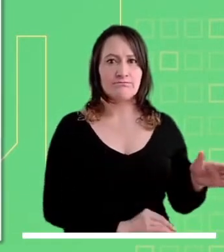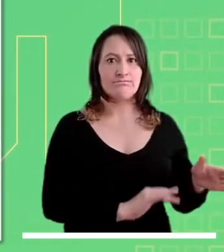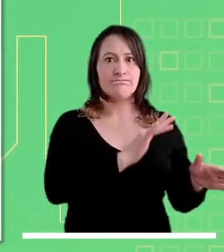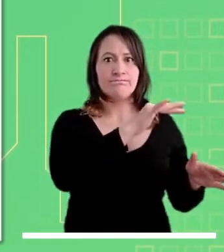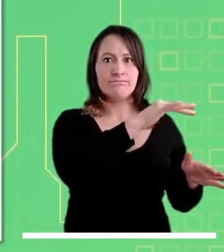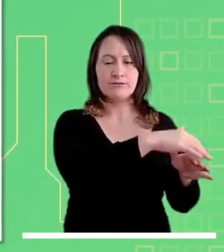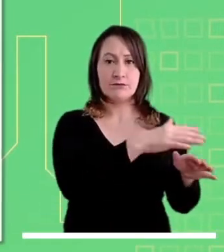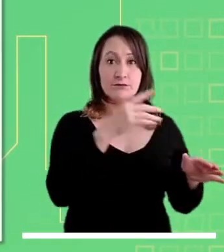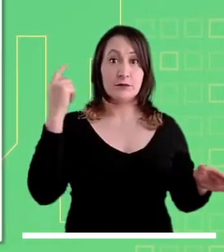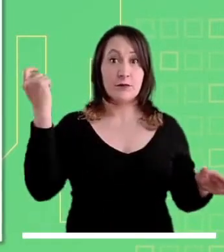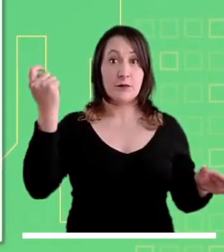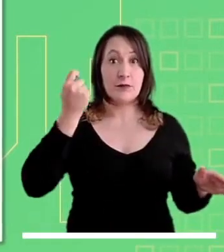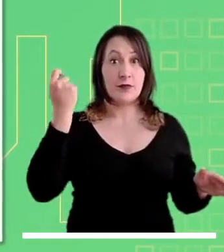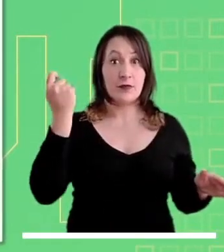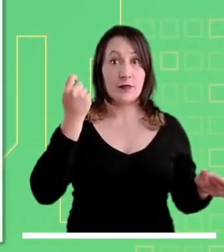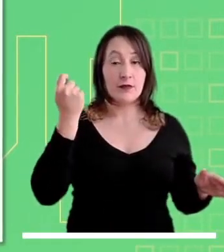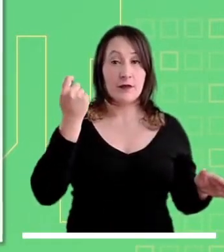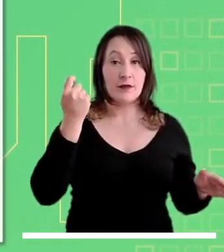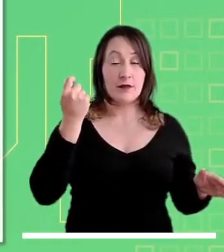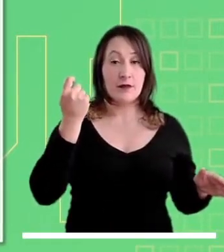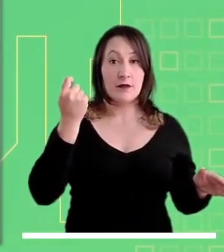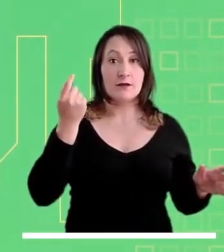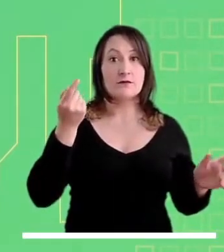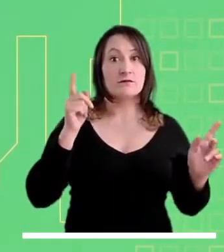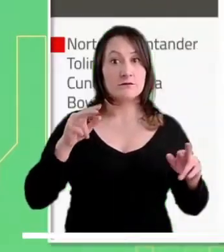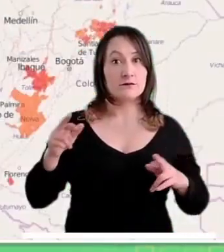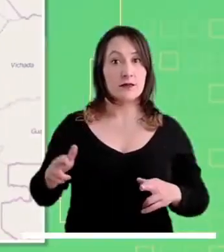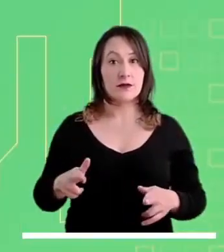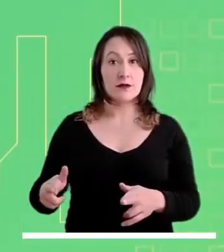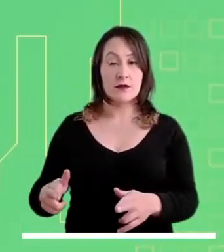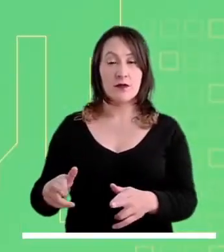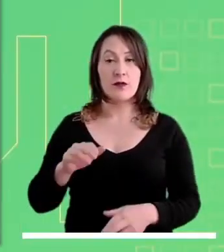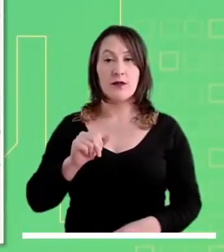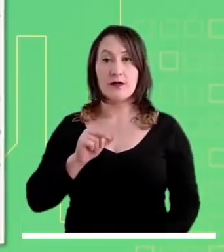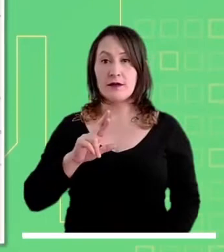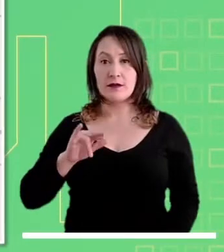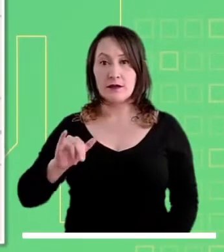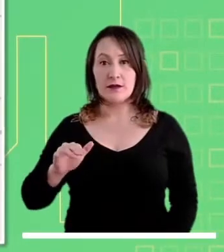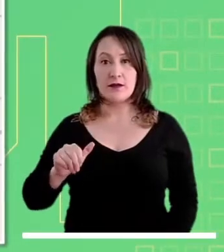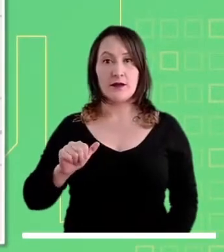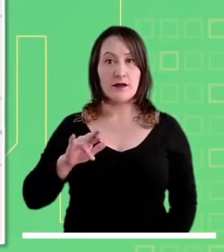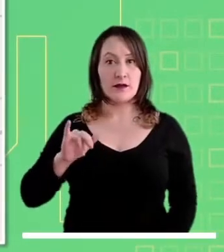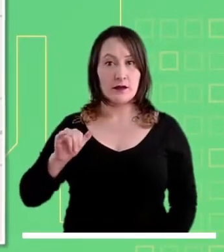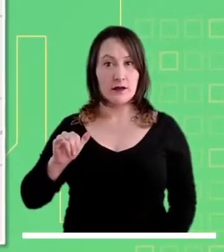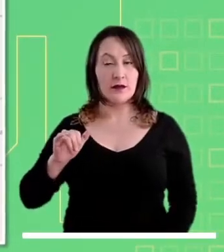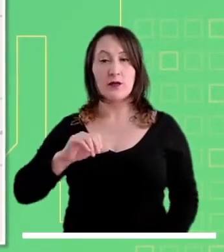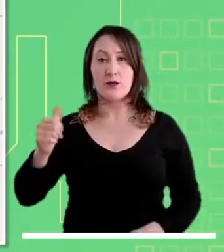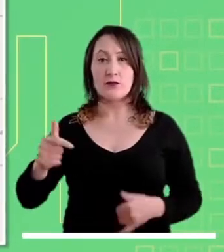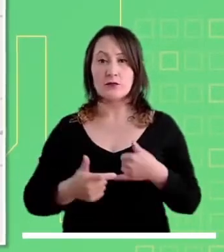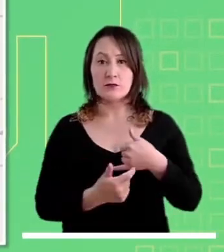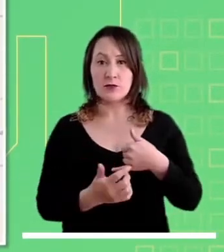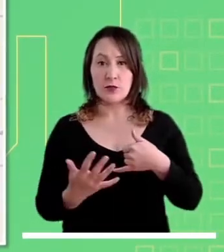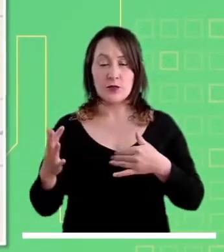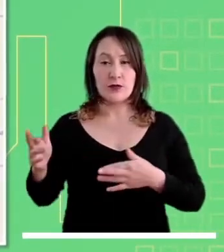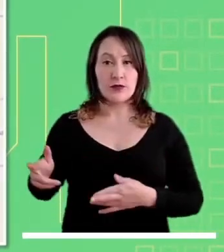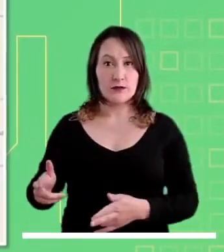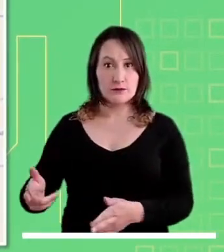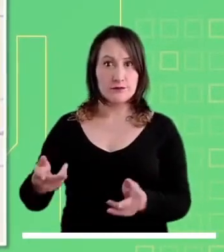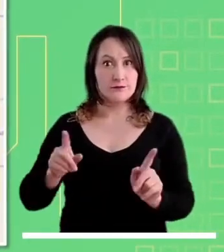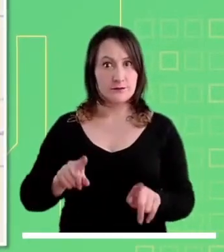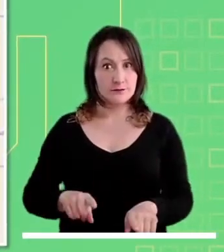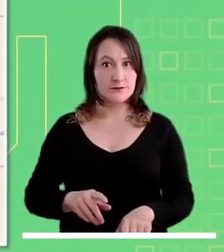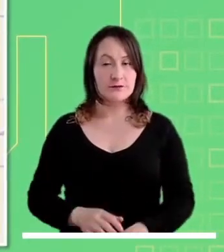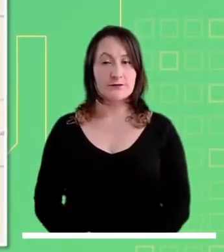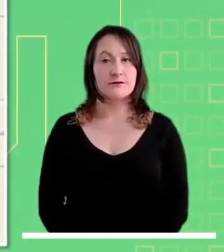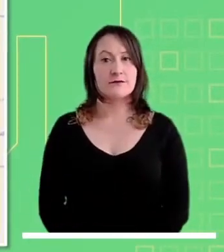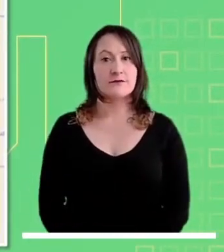media y baja del río Ariari y en la cuenca media del río Guaviare. Alerta roja por probabilidad de incendios en norte de